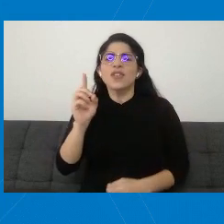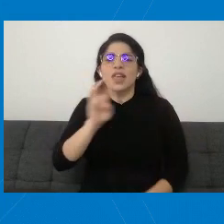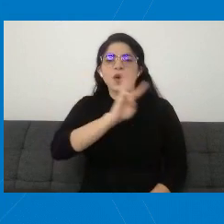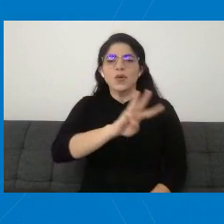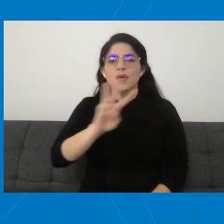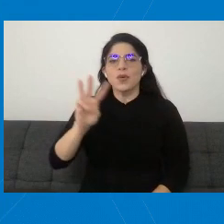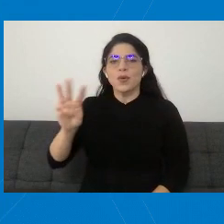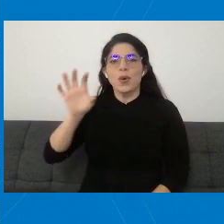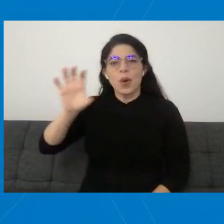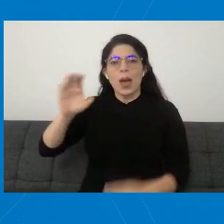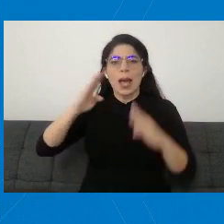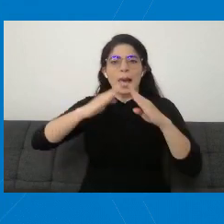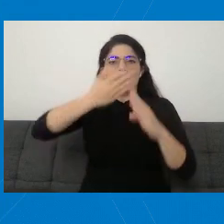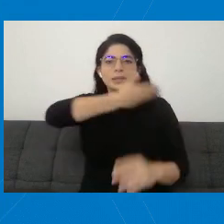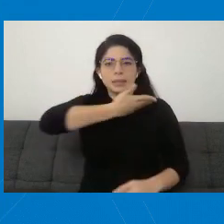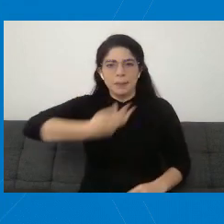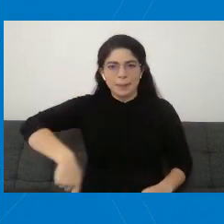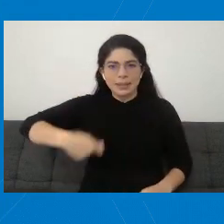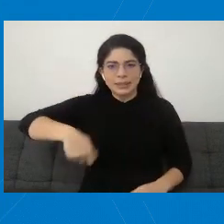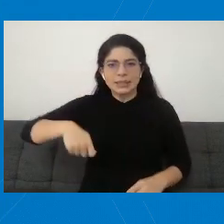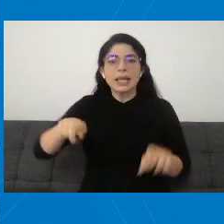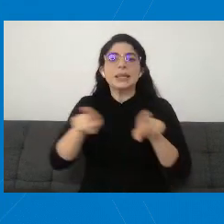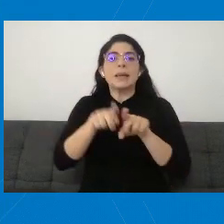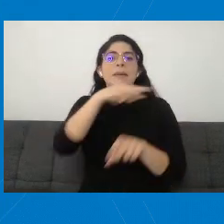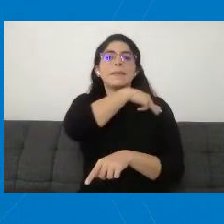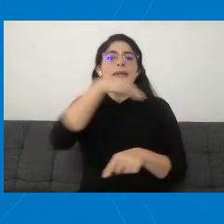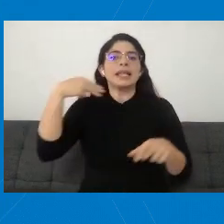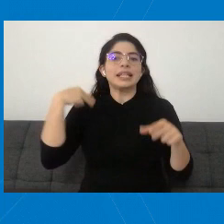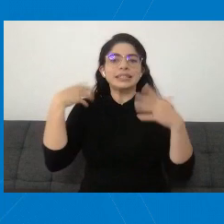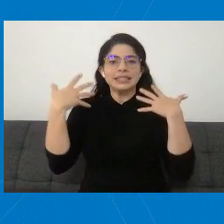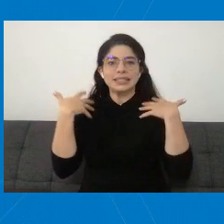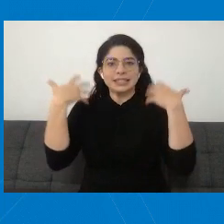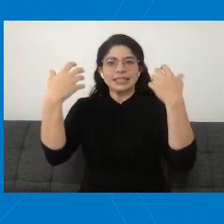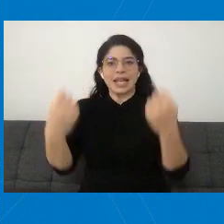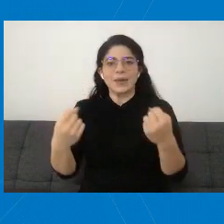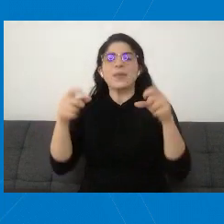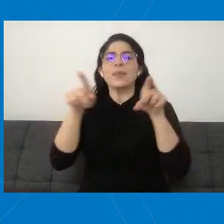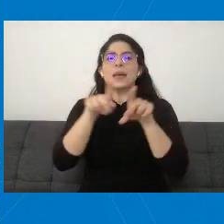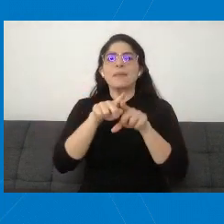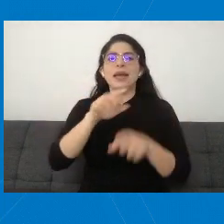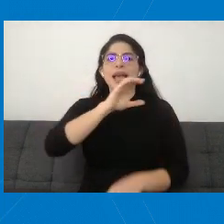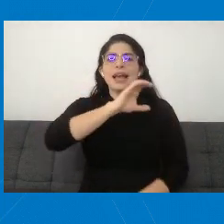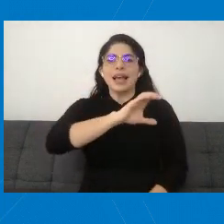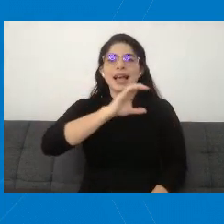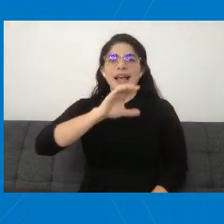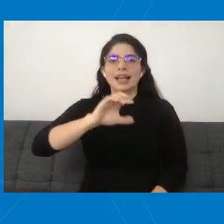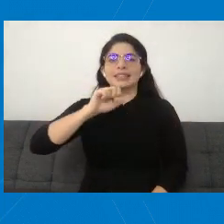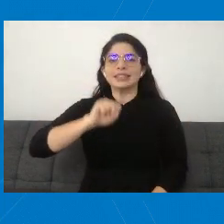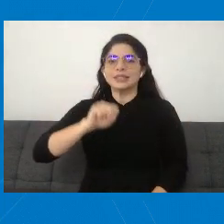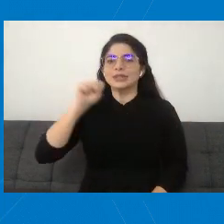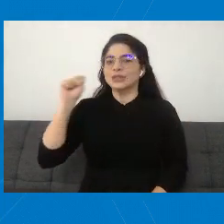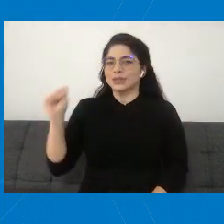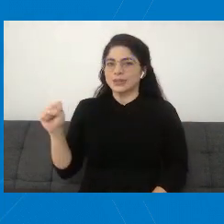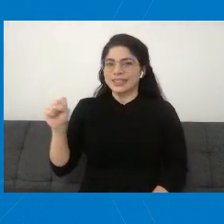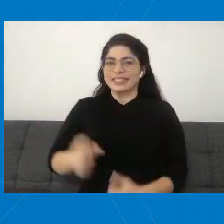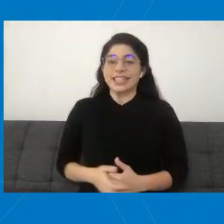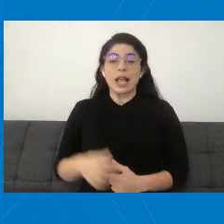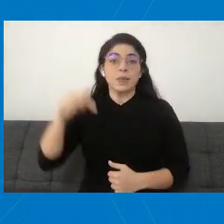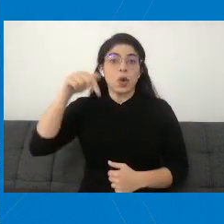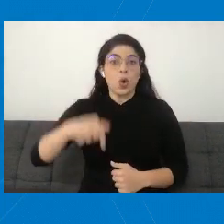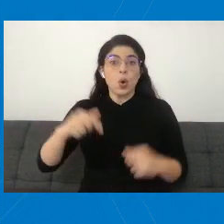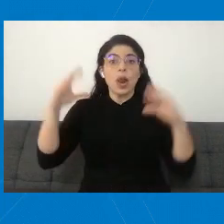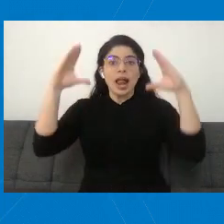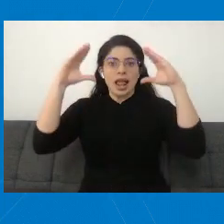Presidencial y el Ministerio de Salud, así como de la Caja Costarricense de Seguro Social. Esta tarde nos